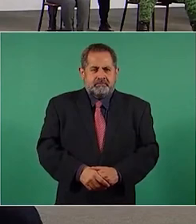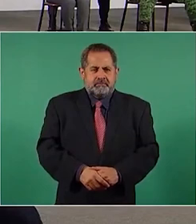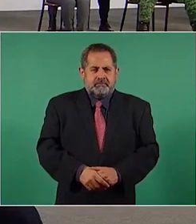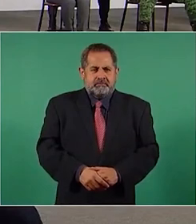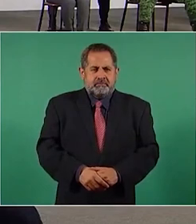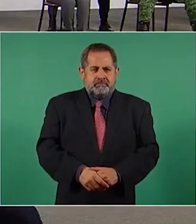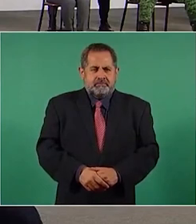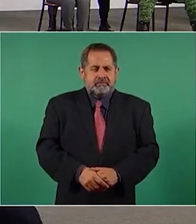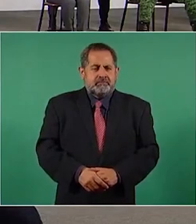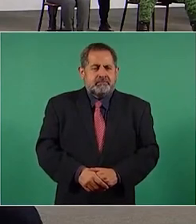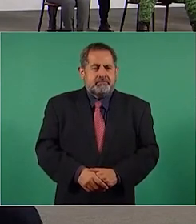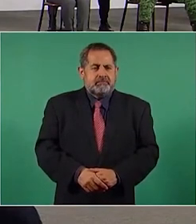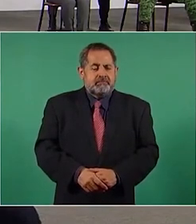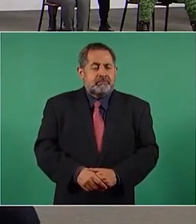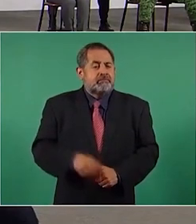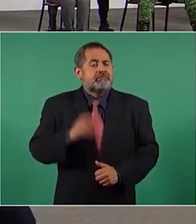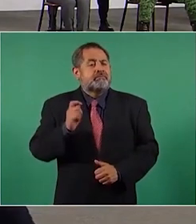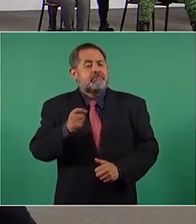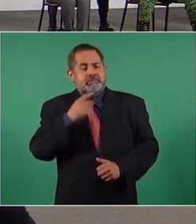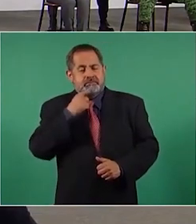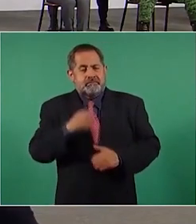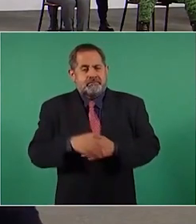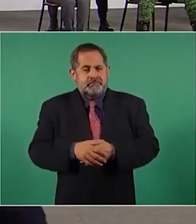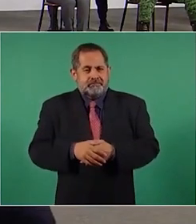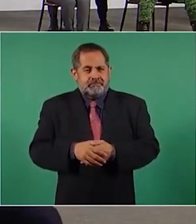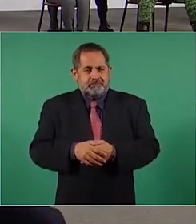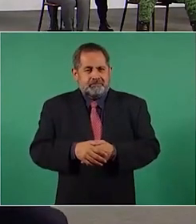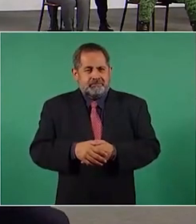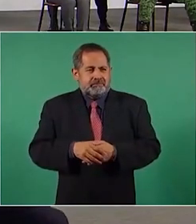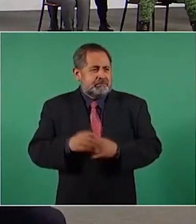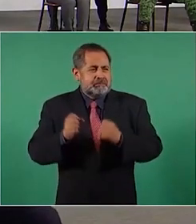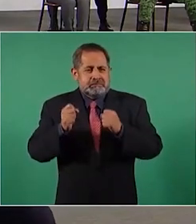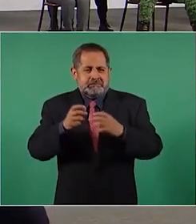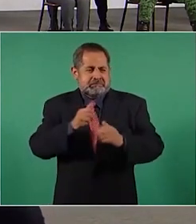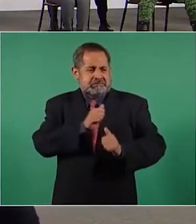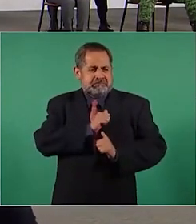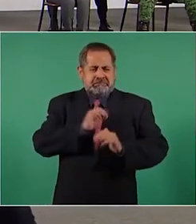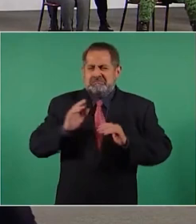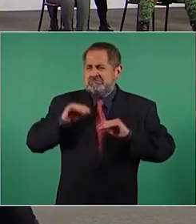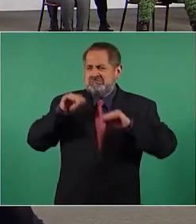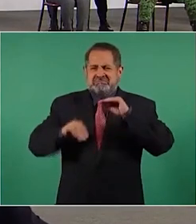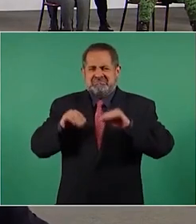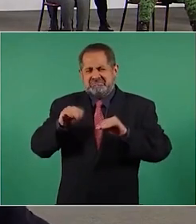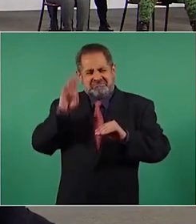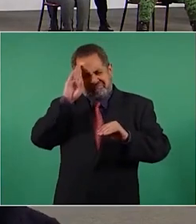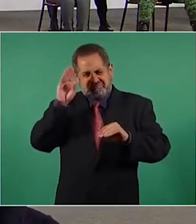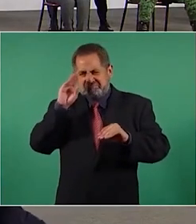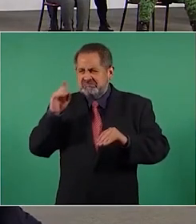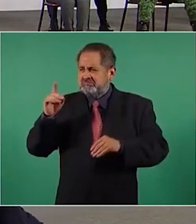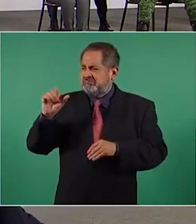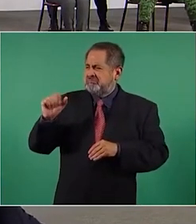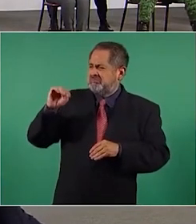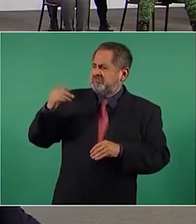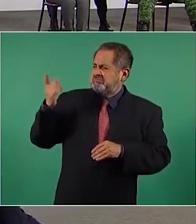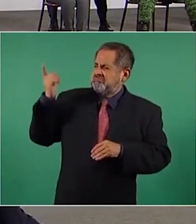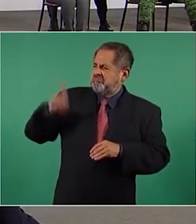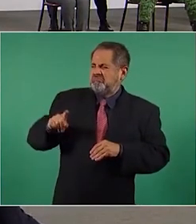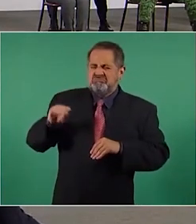No puedo con tanta militarización impuesta por AMLO.